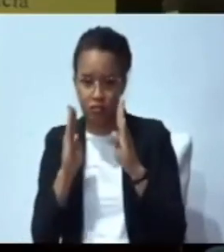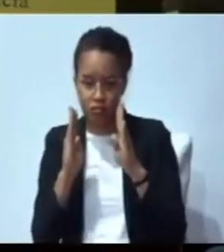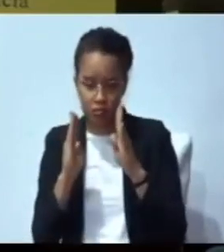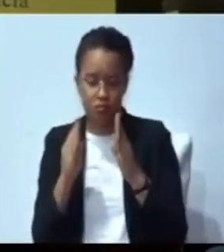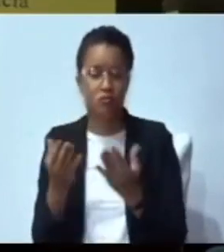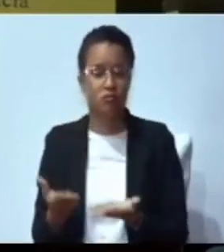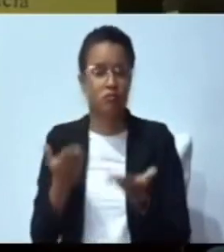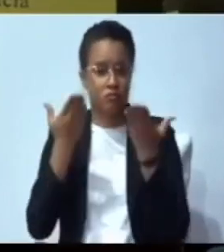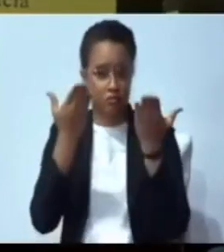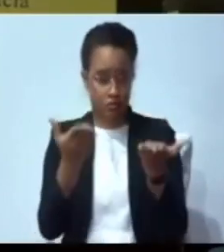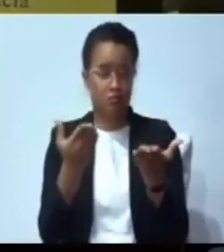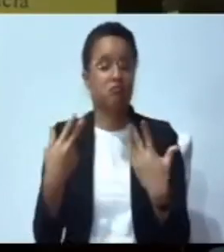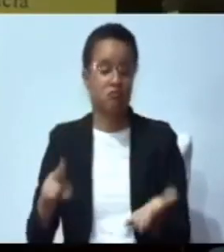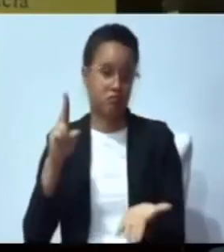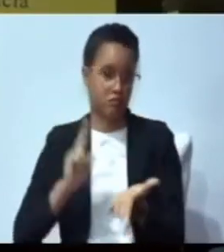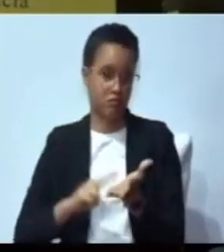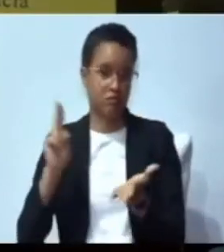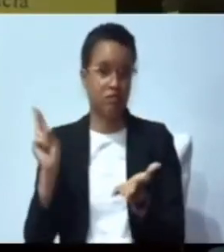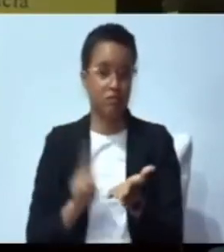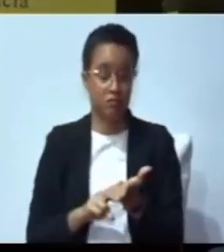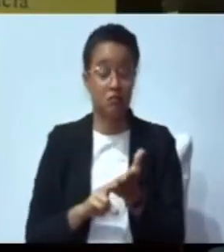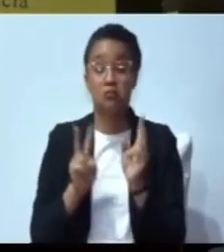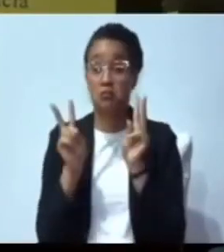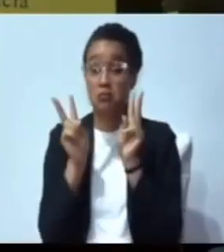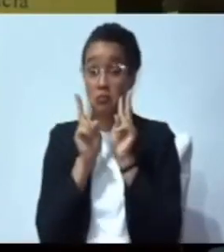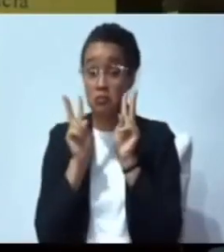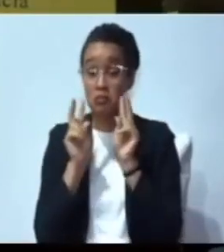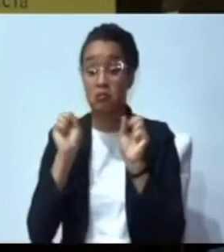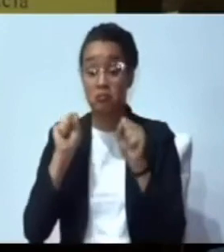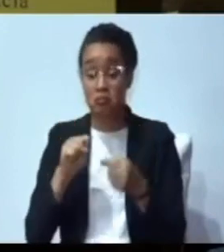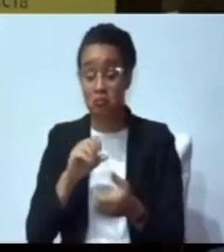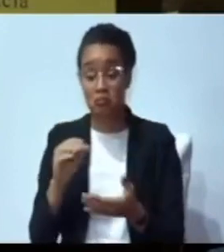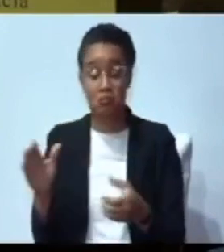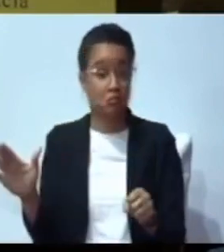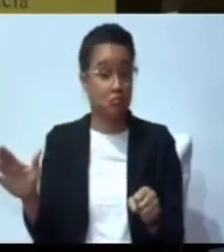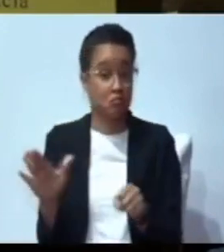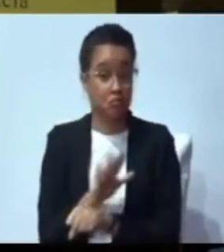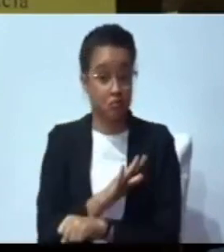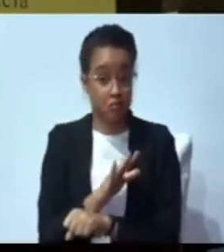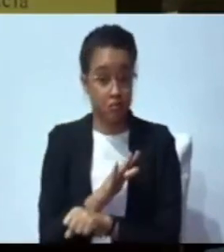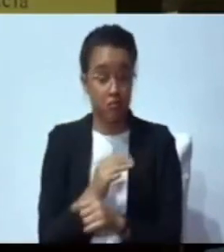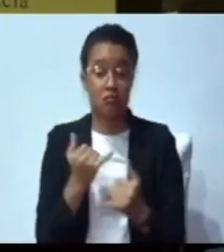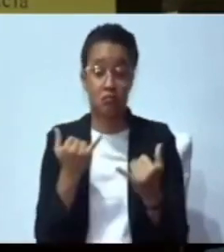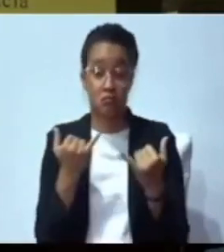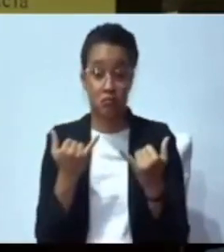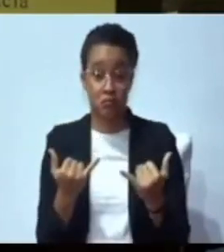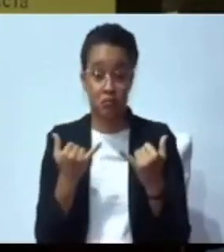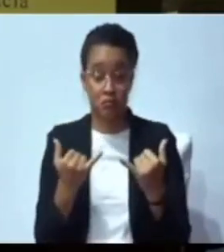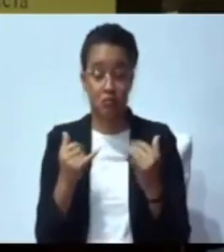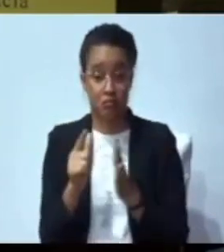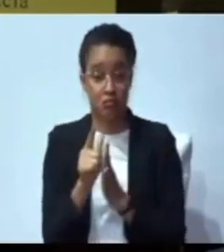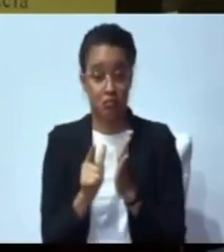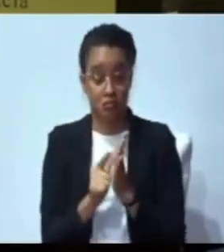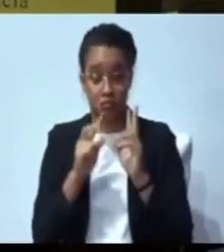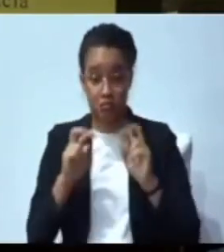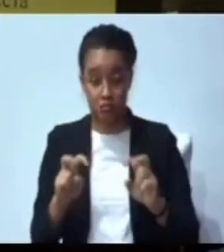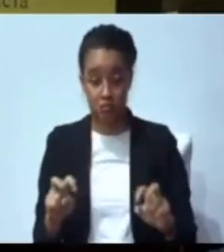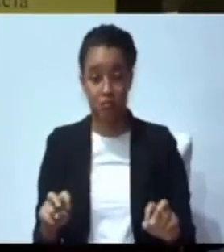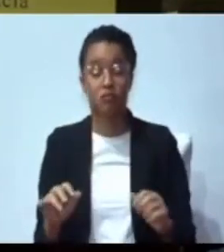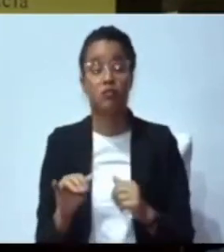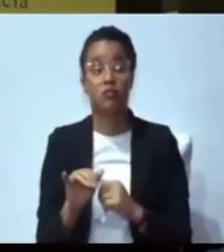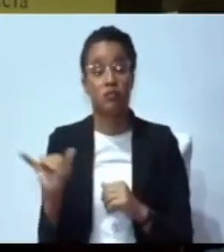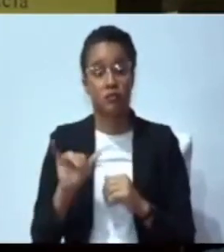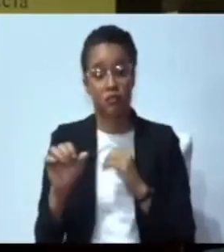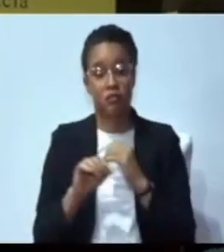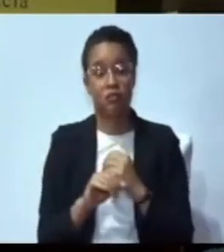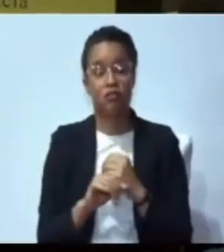agenda porque ya están firmados, hay que ver si podemos completarlos en esta extensión de legislatura, y está publicado